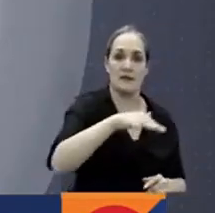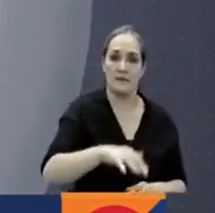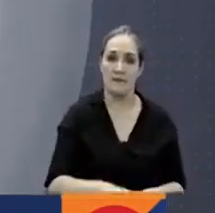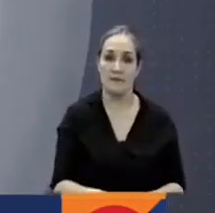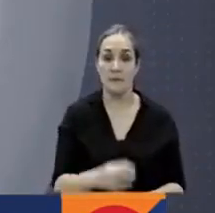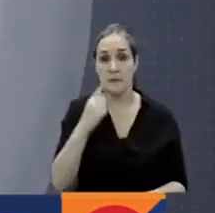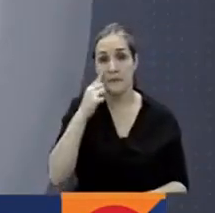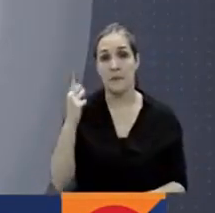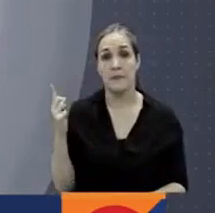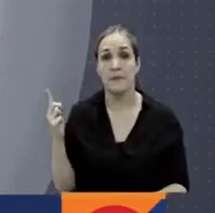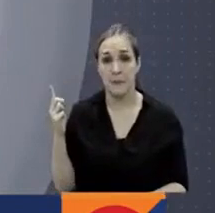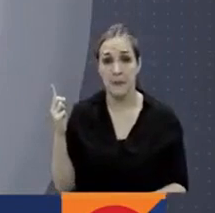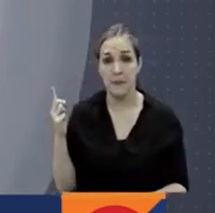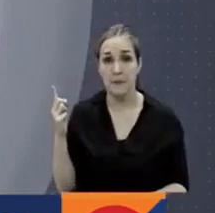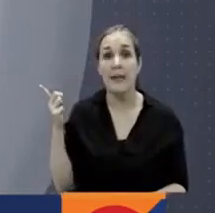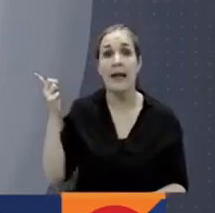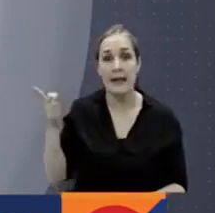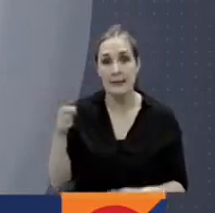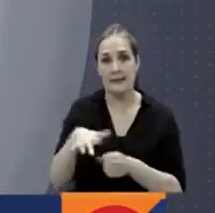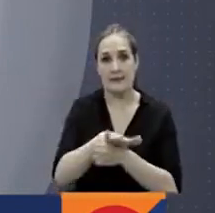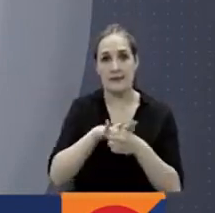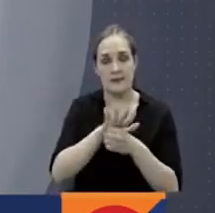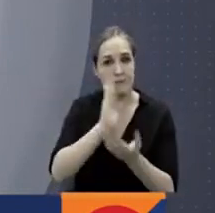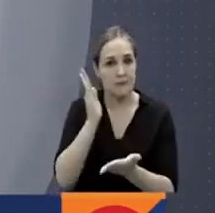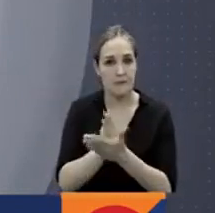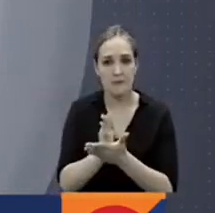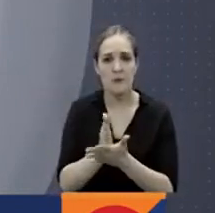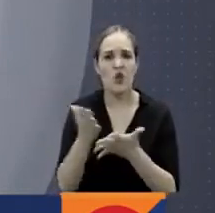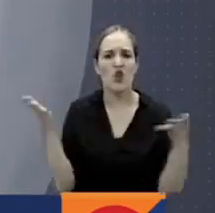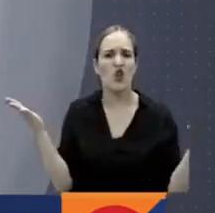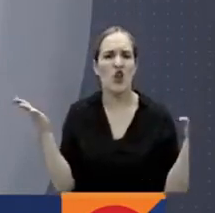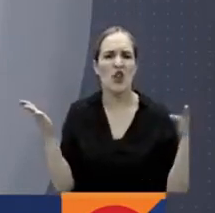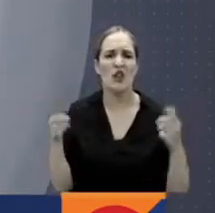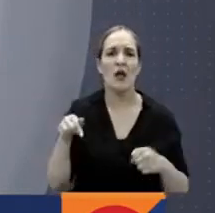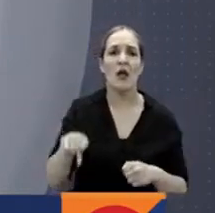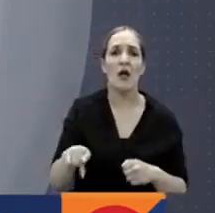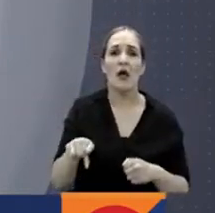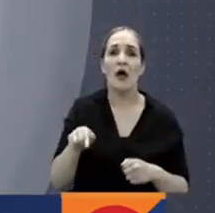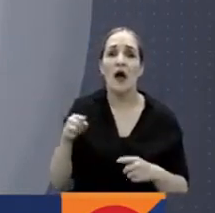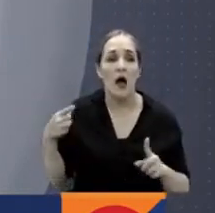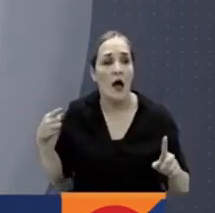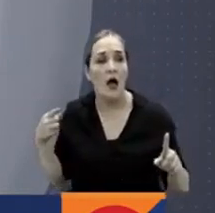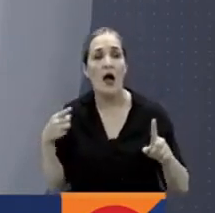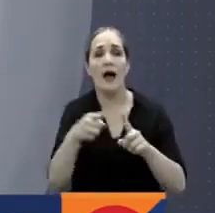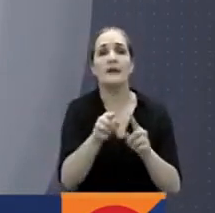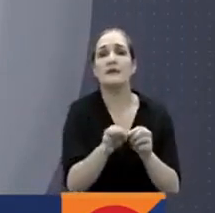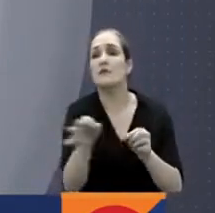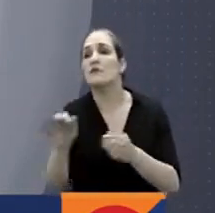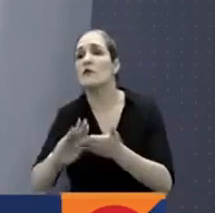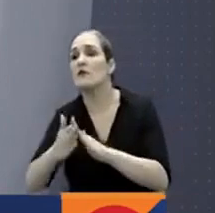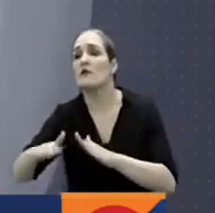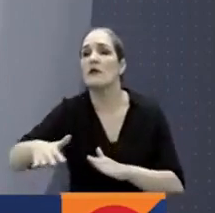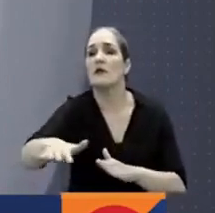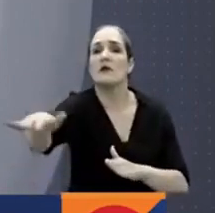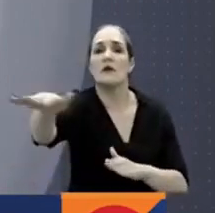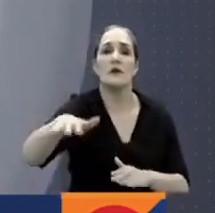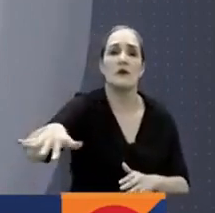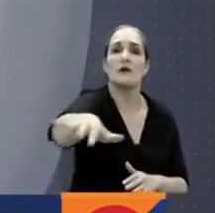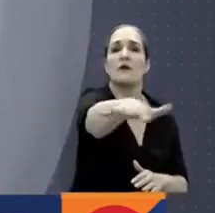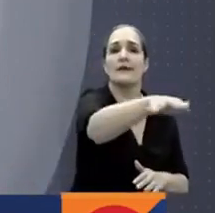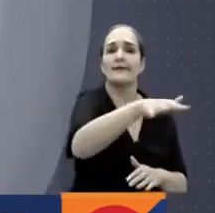queda la vía que conducía al congreso Vereda-Santa Cruz. Quedó